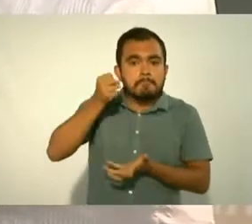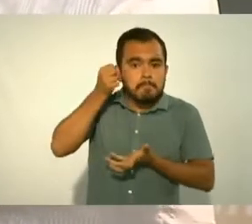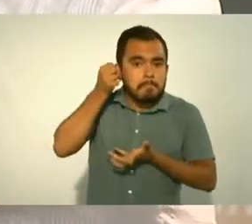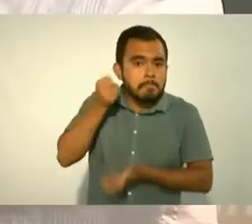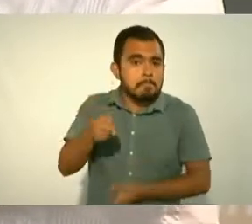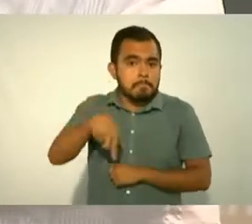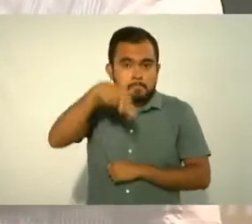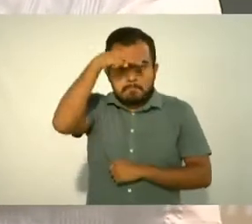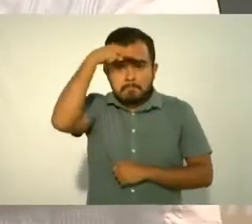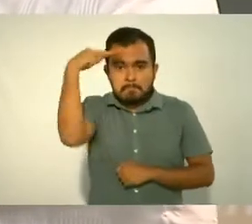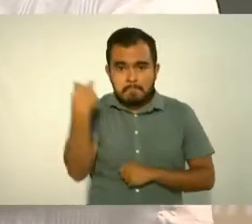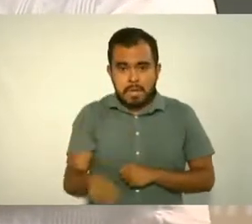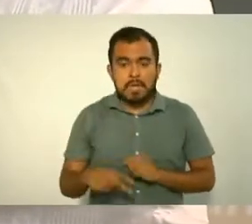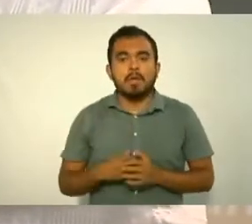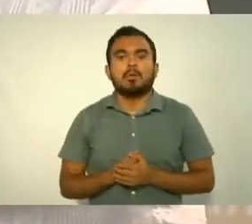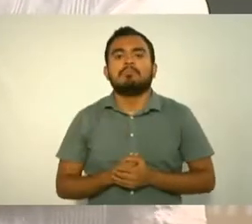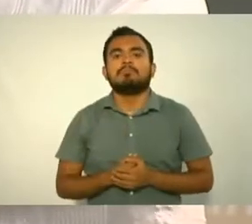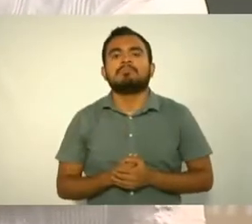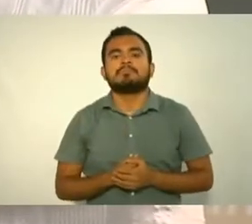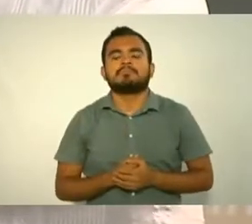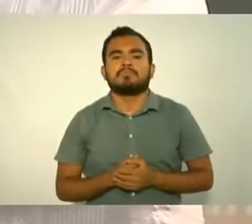me apretaban